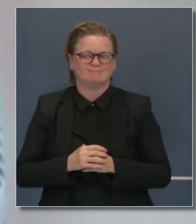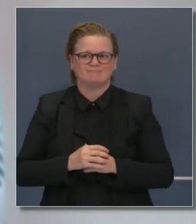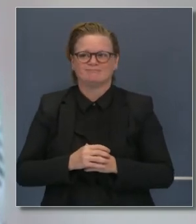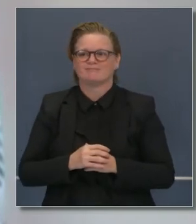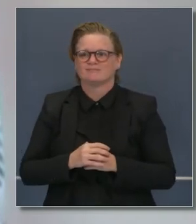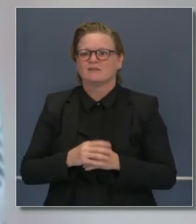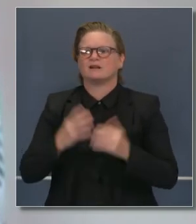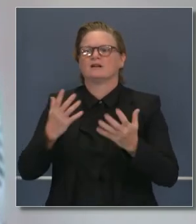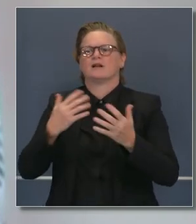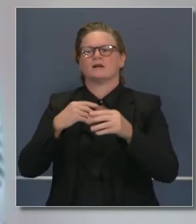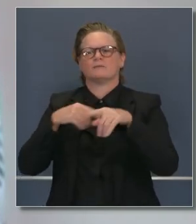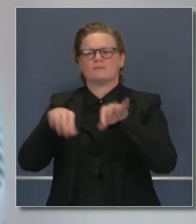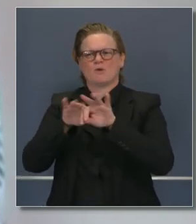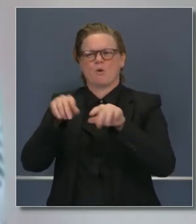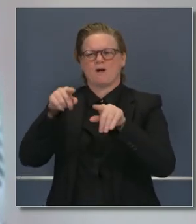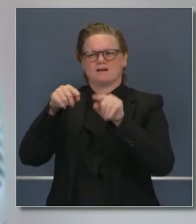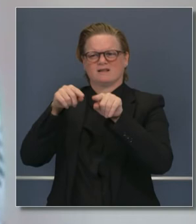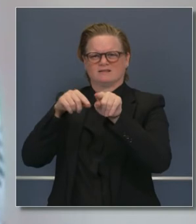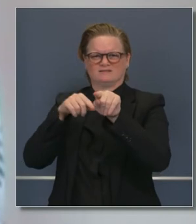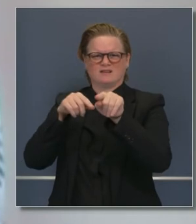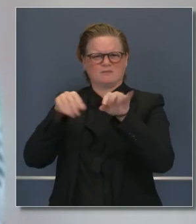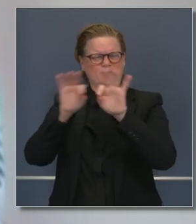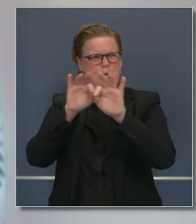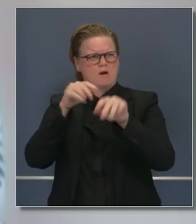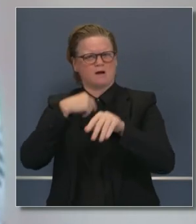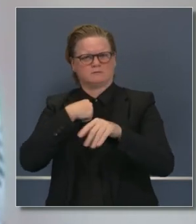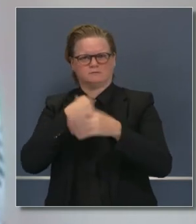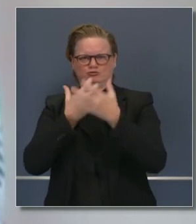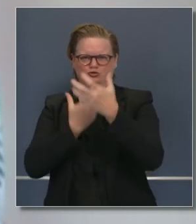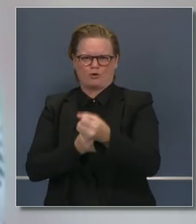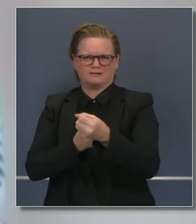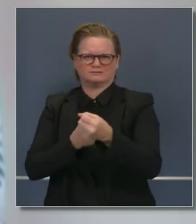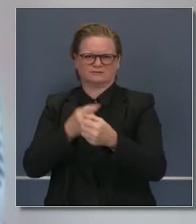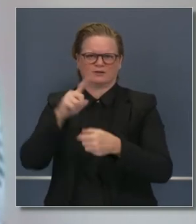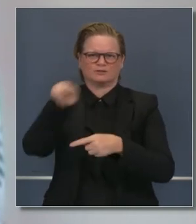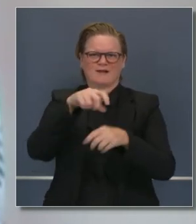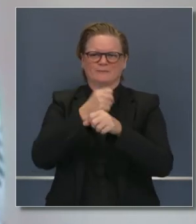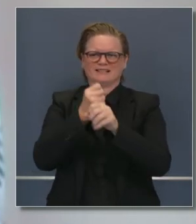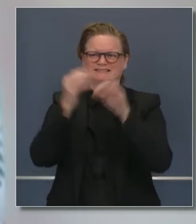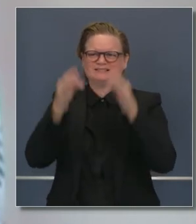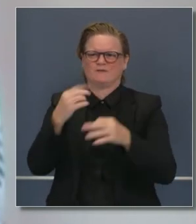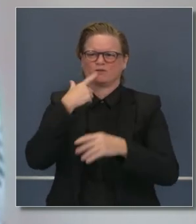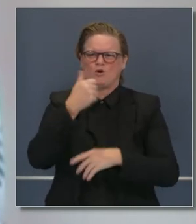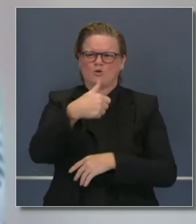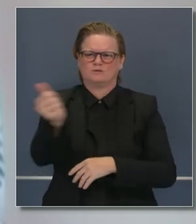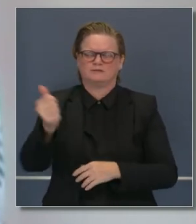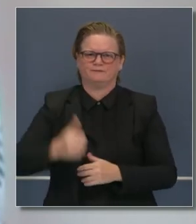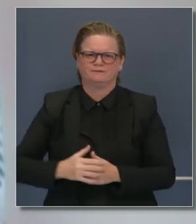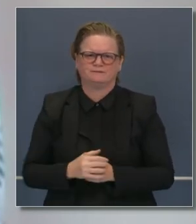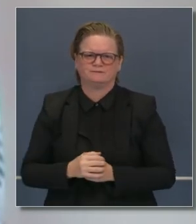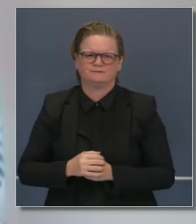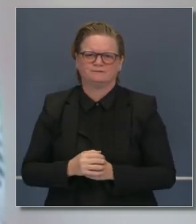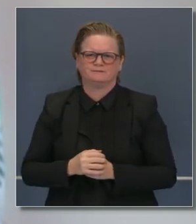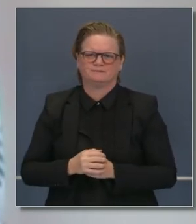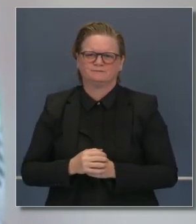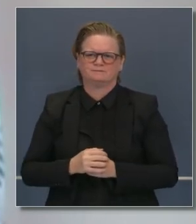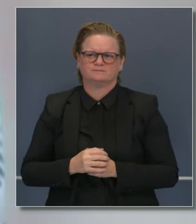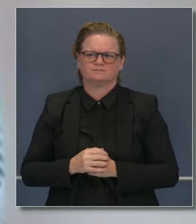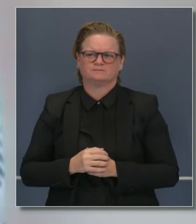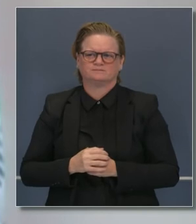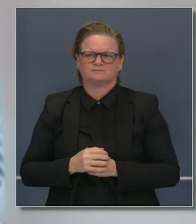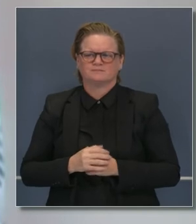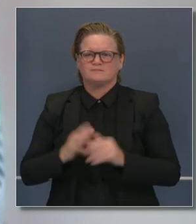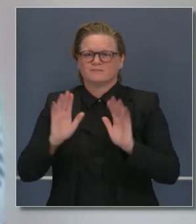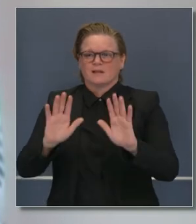con que estamos trabajando para difundir estas, trabajando arduamente con tantos californianos, y quiero dar mis gracias a